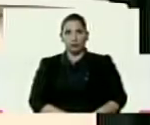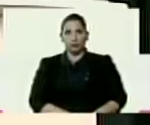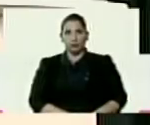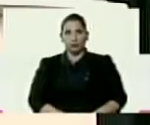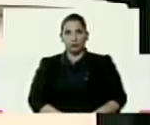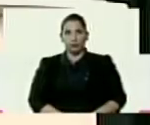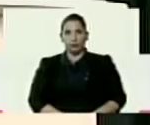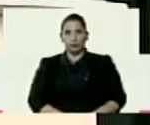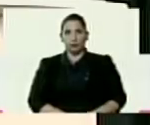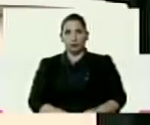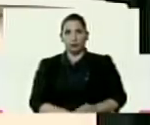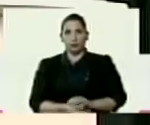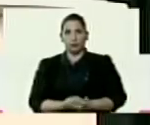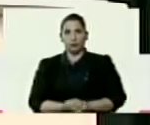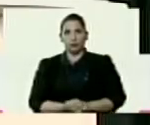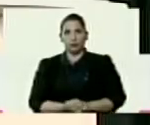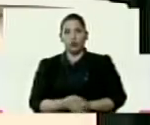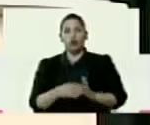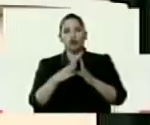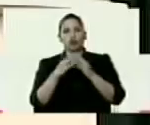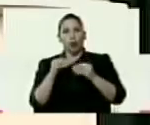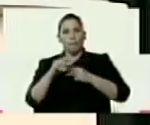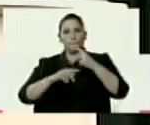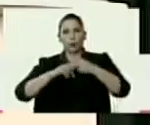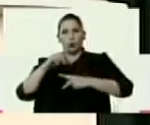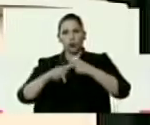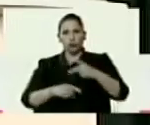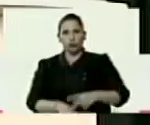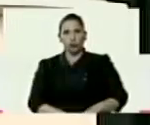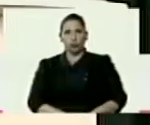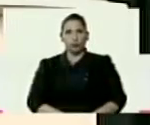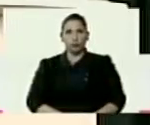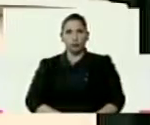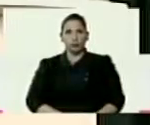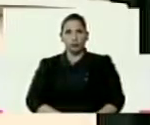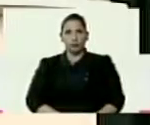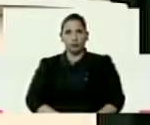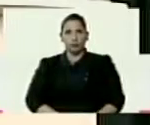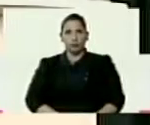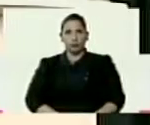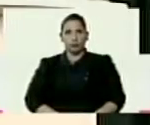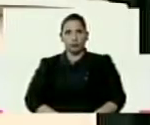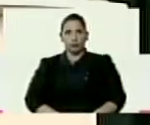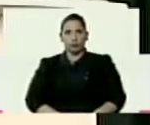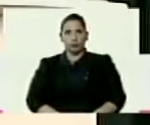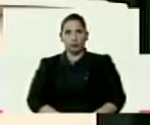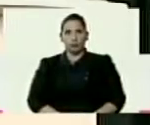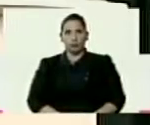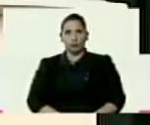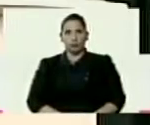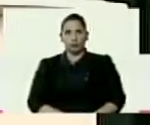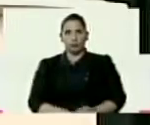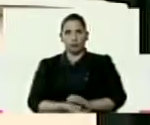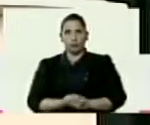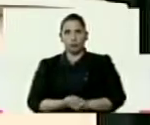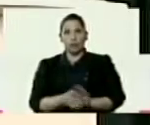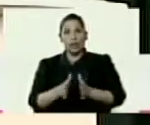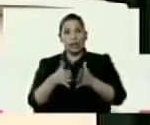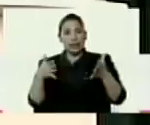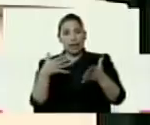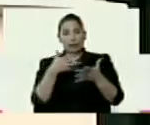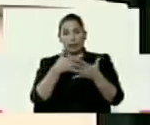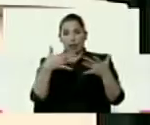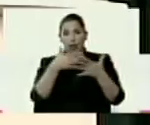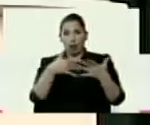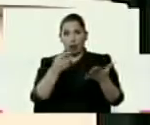la producción onírica, poética de grandes escritores,